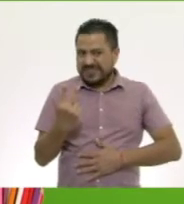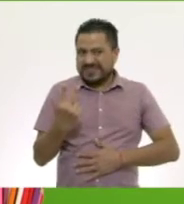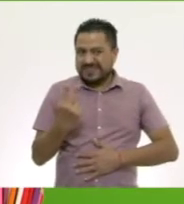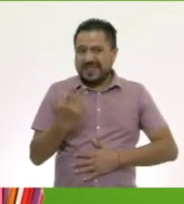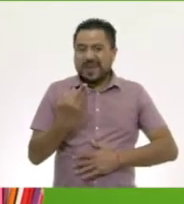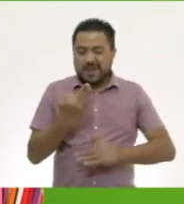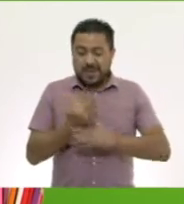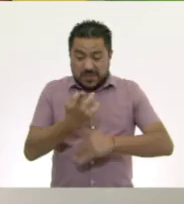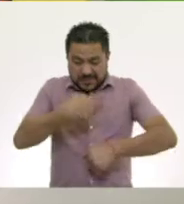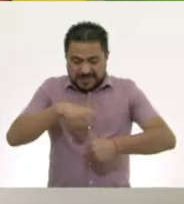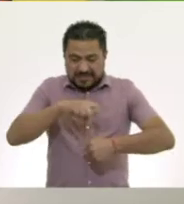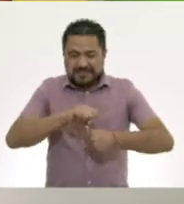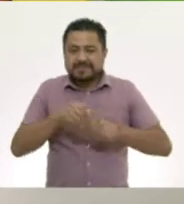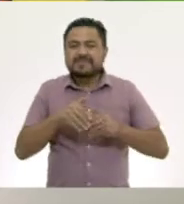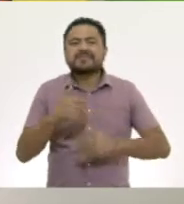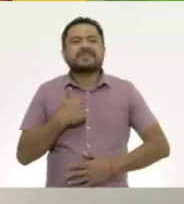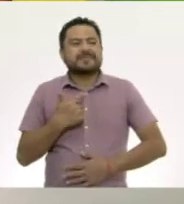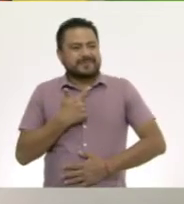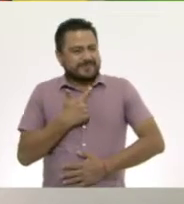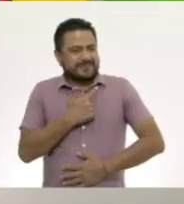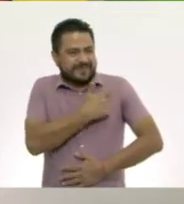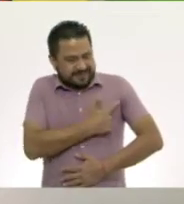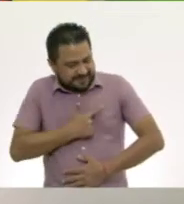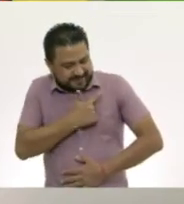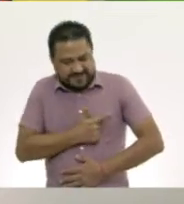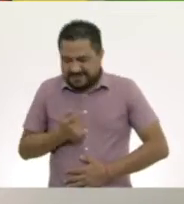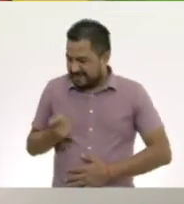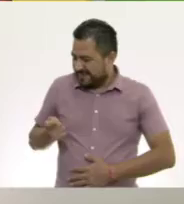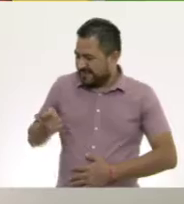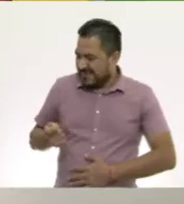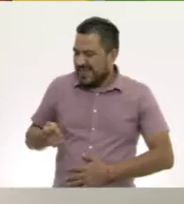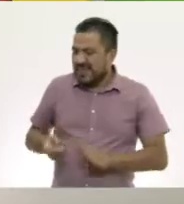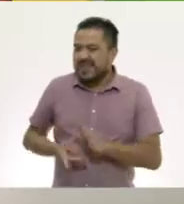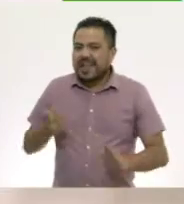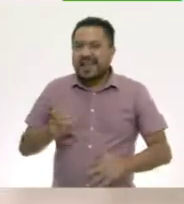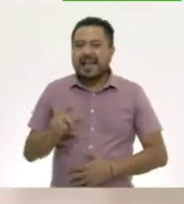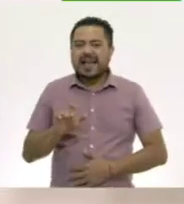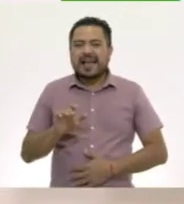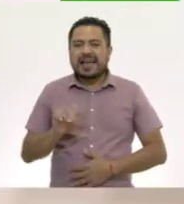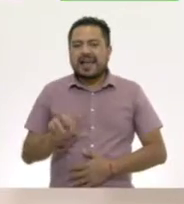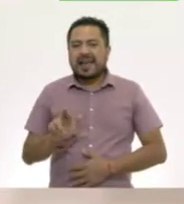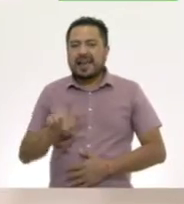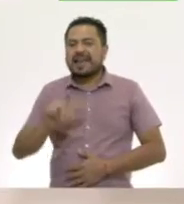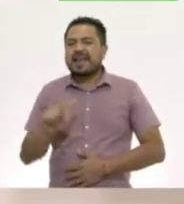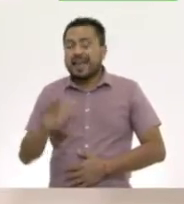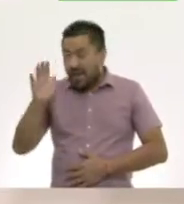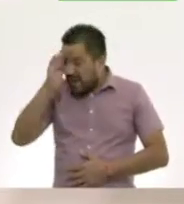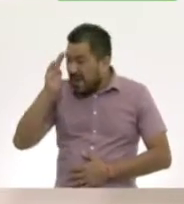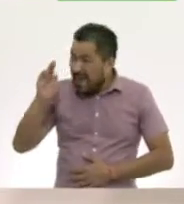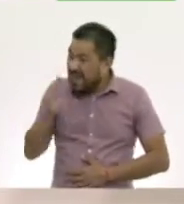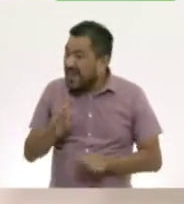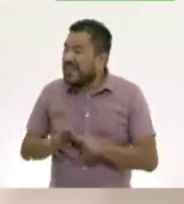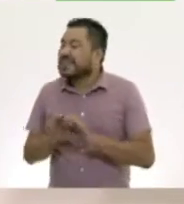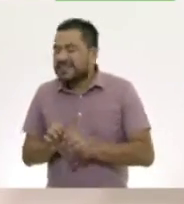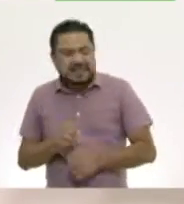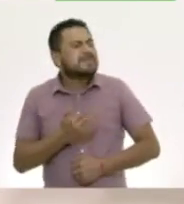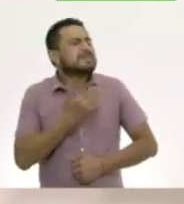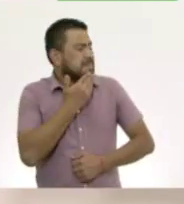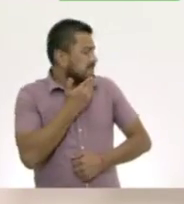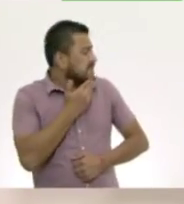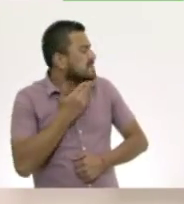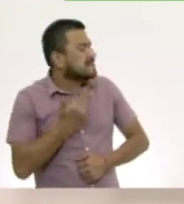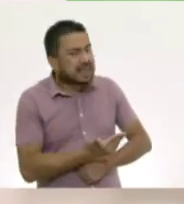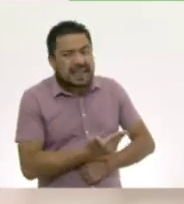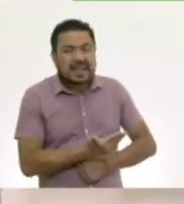Y esta semana nos da mucho gusto saludar nuevamente a Carla. Hola Carla, ¿cómo estás? Hola Sohar, bien, gracias. ¿Y tú?